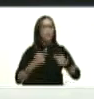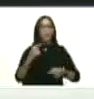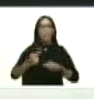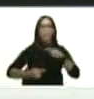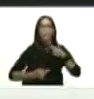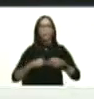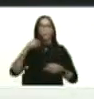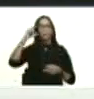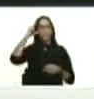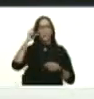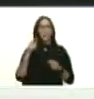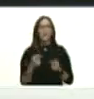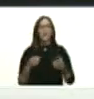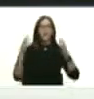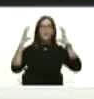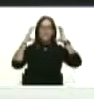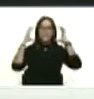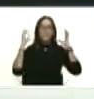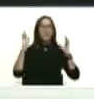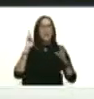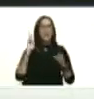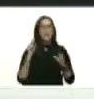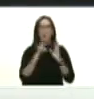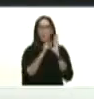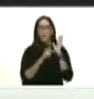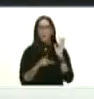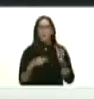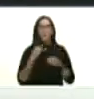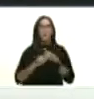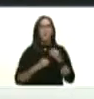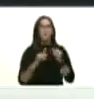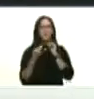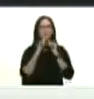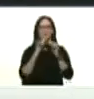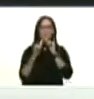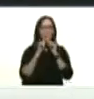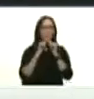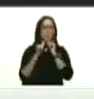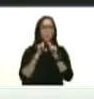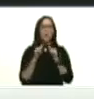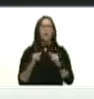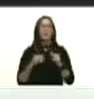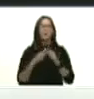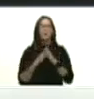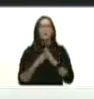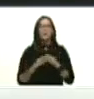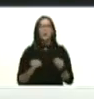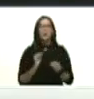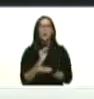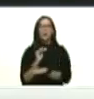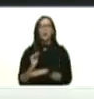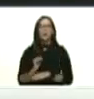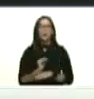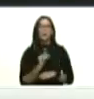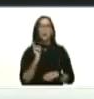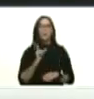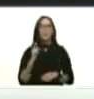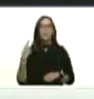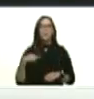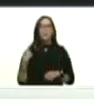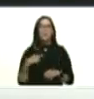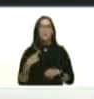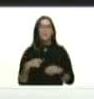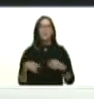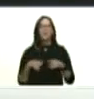programas de radio hemos divulgado de toda la prevención que debemos tener en caso